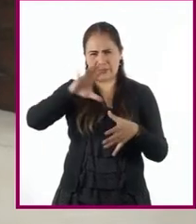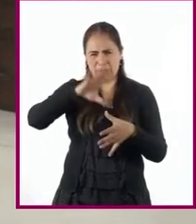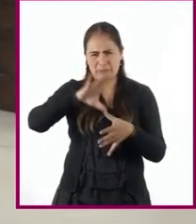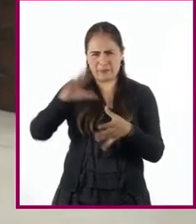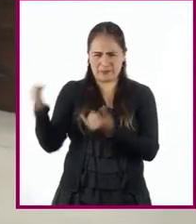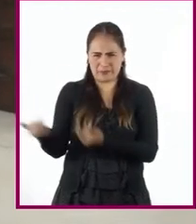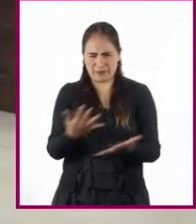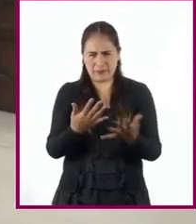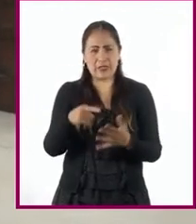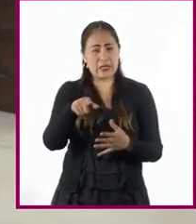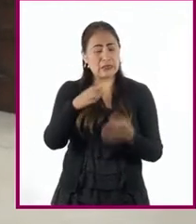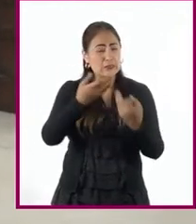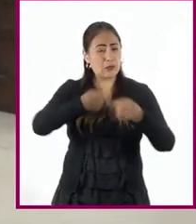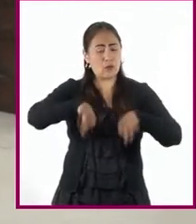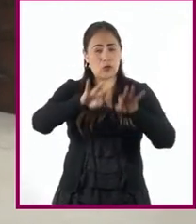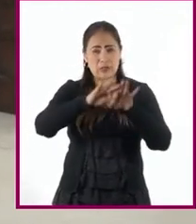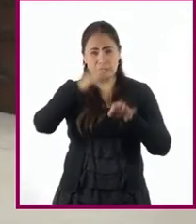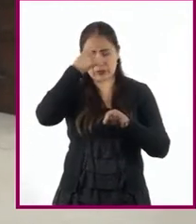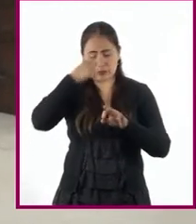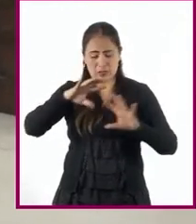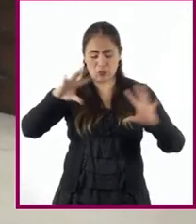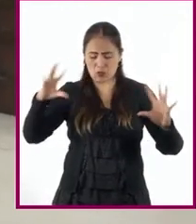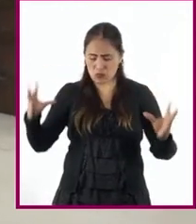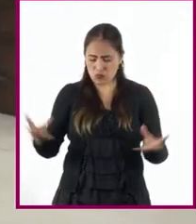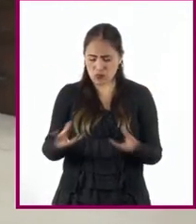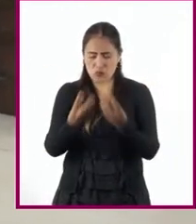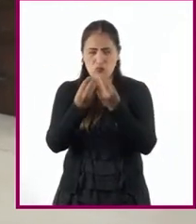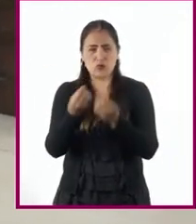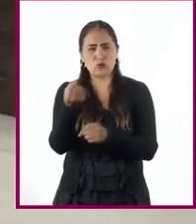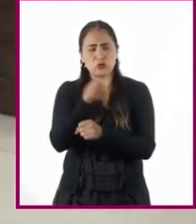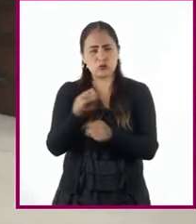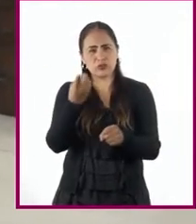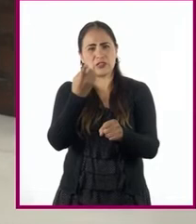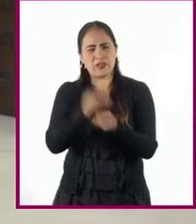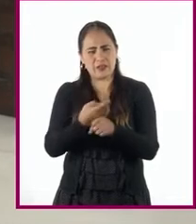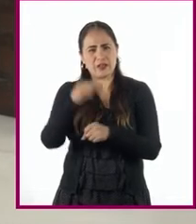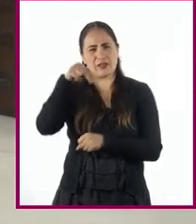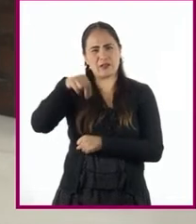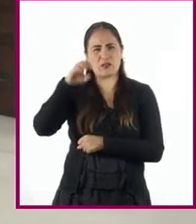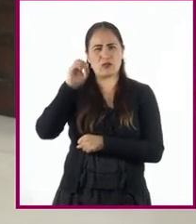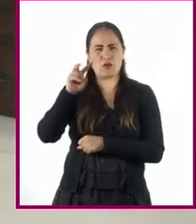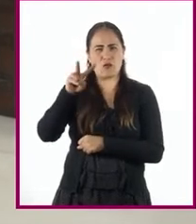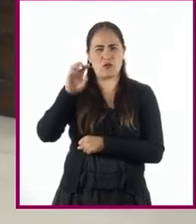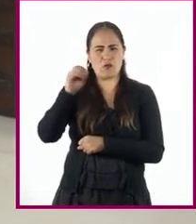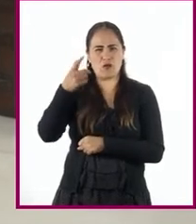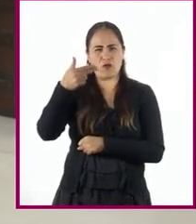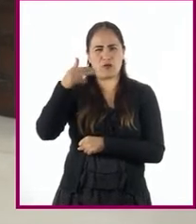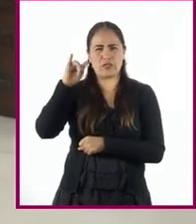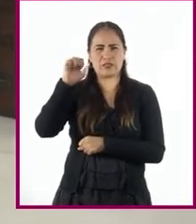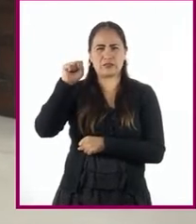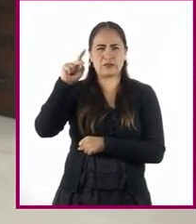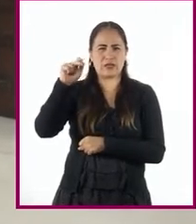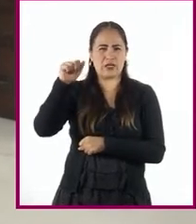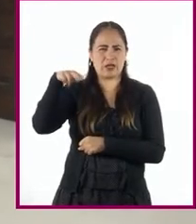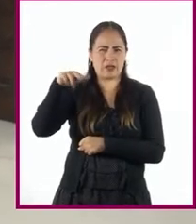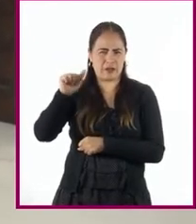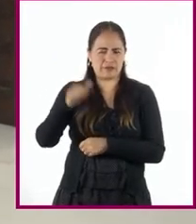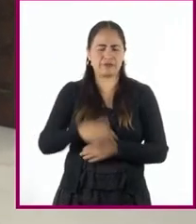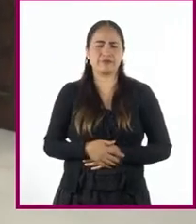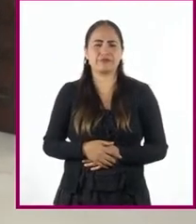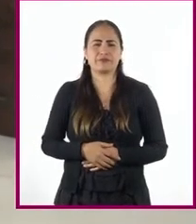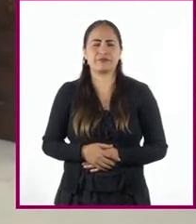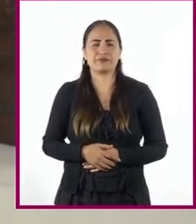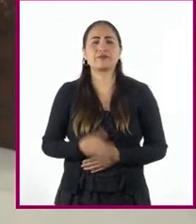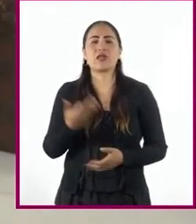jugaron un papel fundamental en la conformación de la sociedad novohispana. A continuación, los invito a